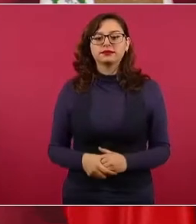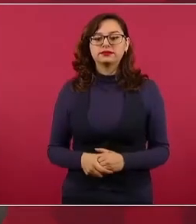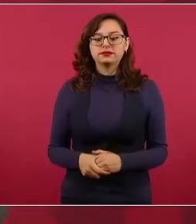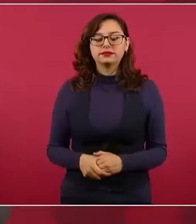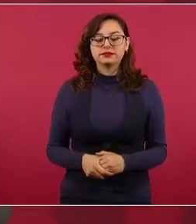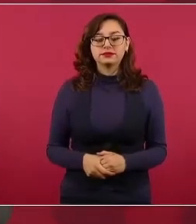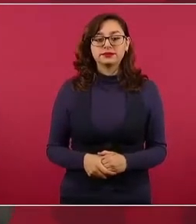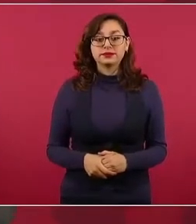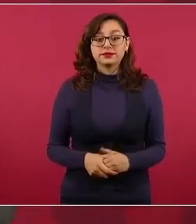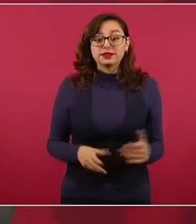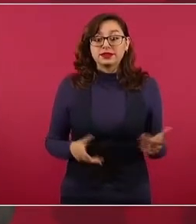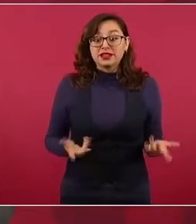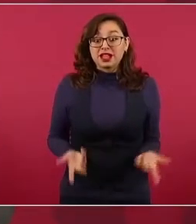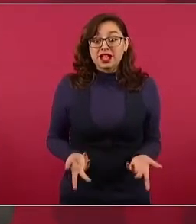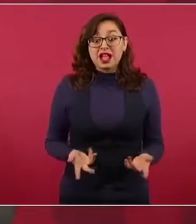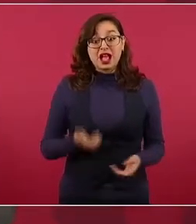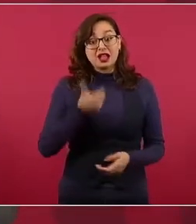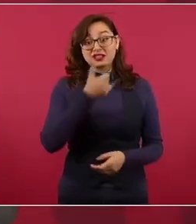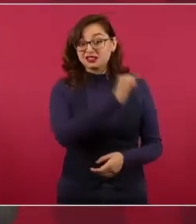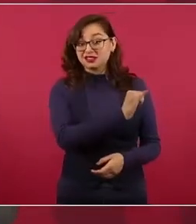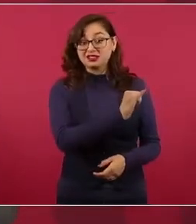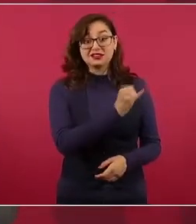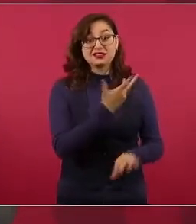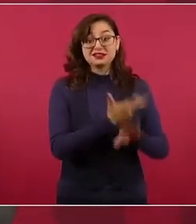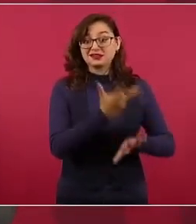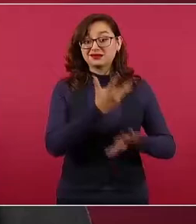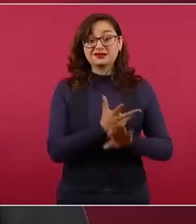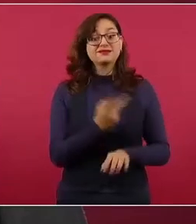Esos son los políticos